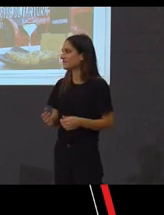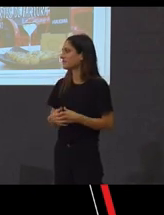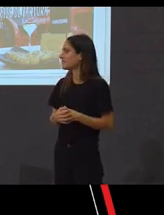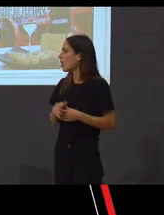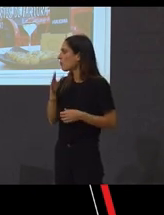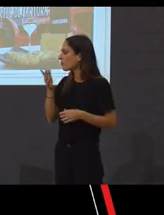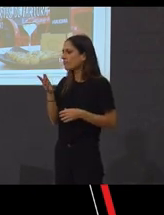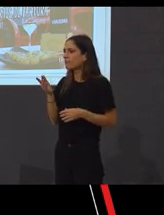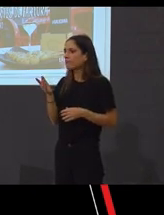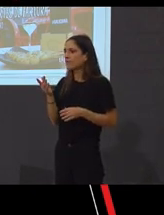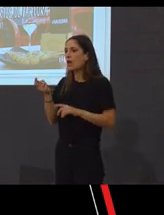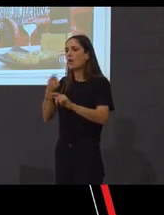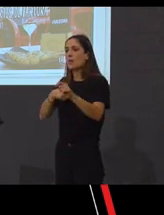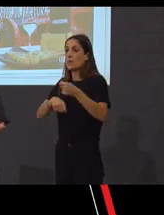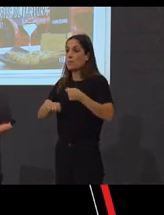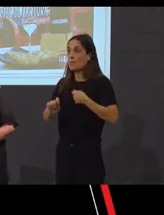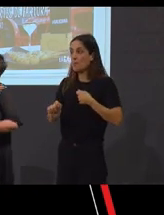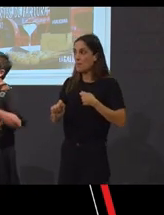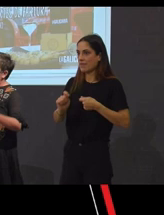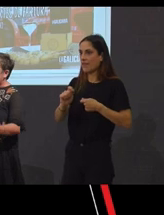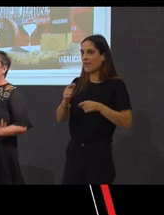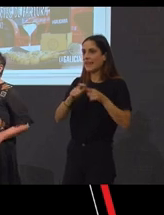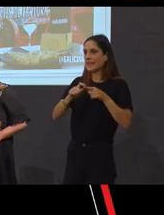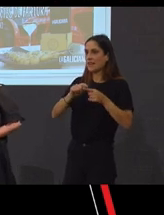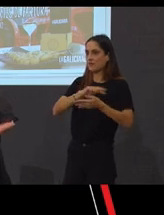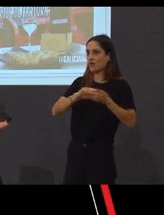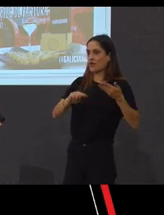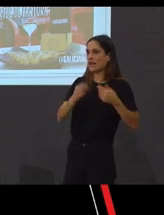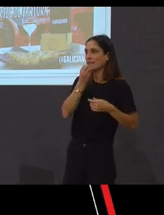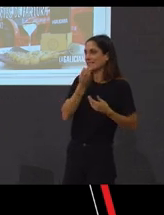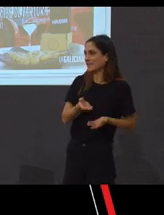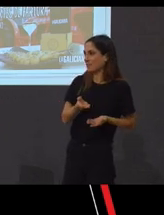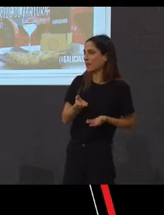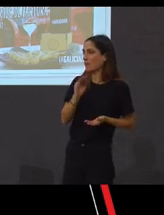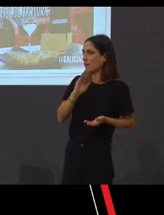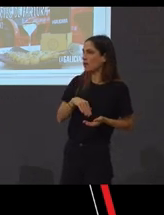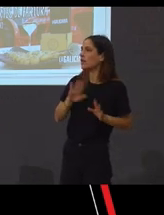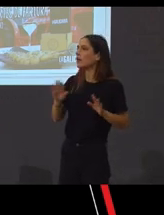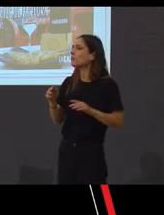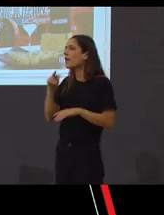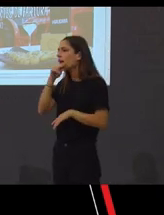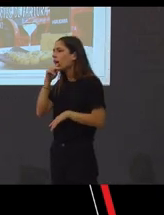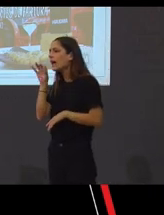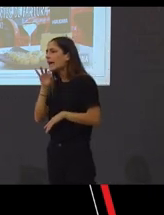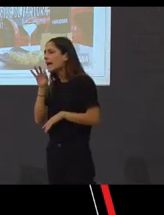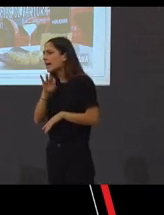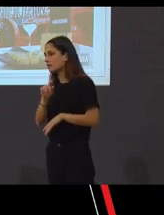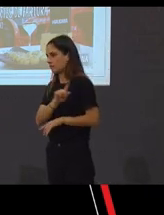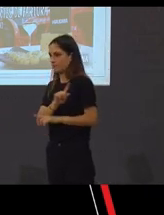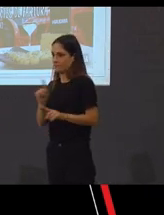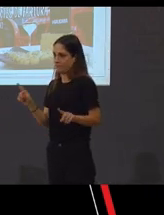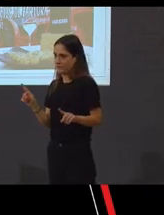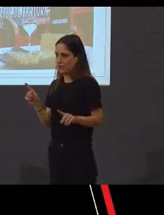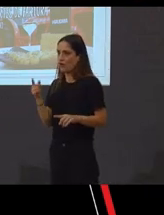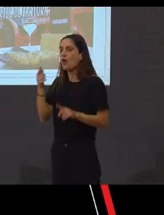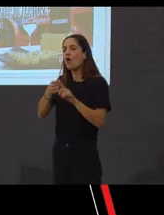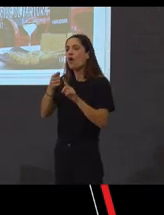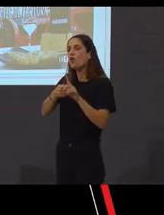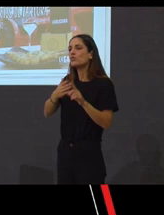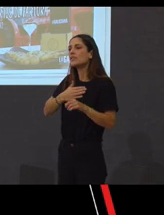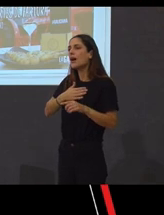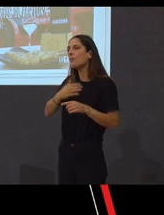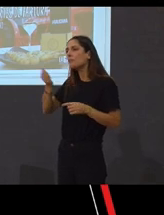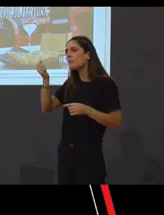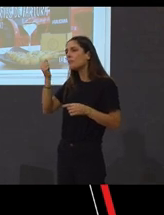vender galaiquismo mola, pero falar ben en galego máis complicado, sí, utilizar ben o noso patrimonio lingüístico